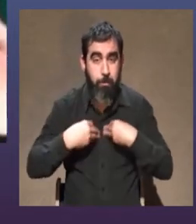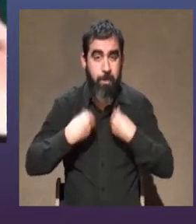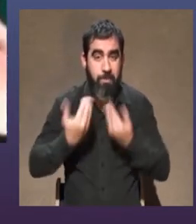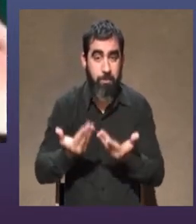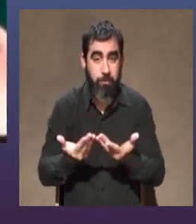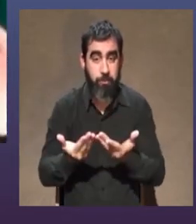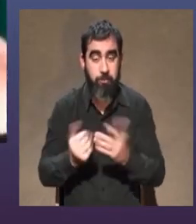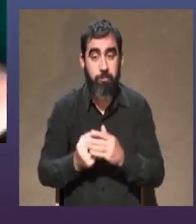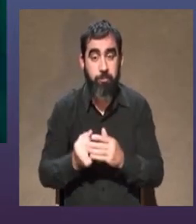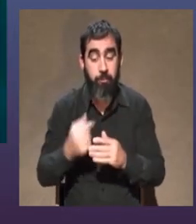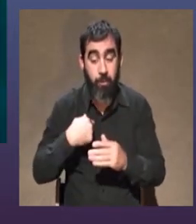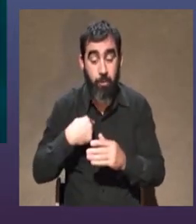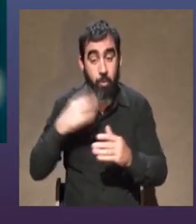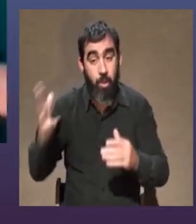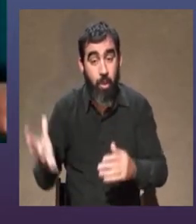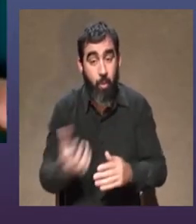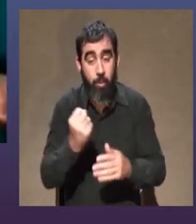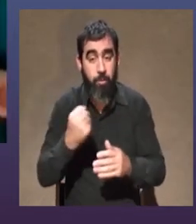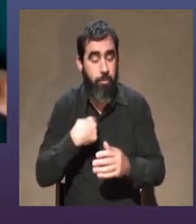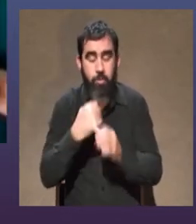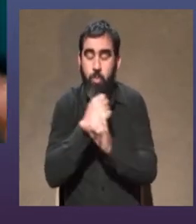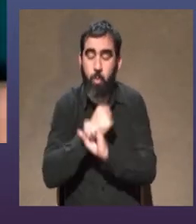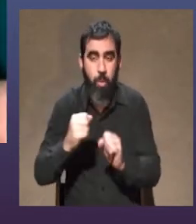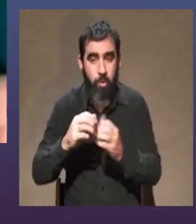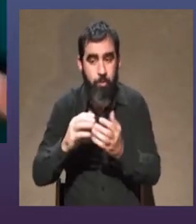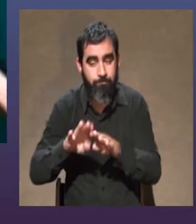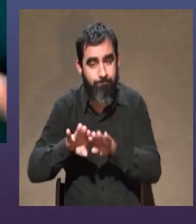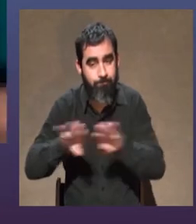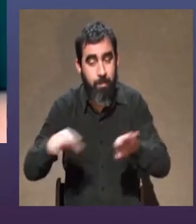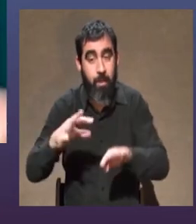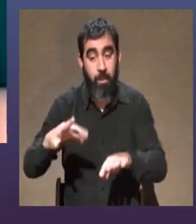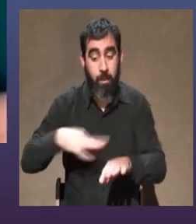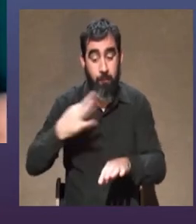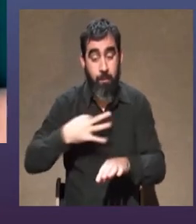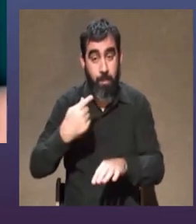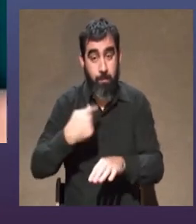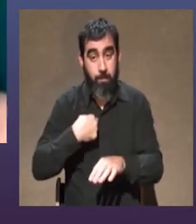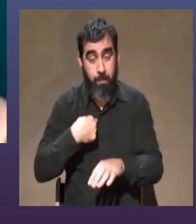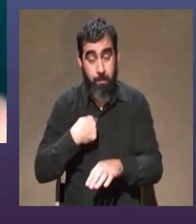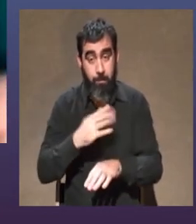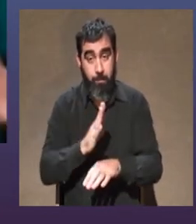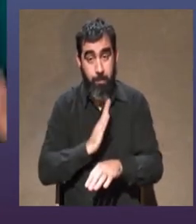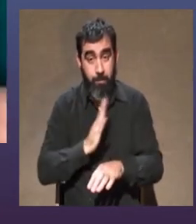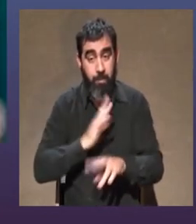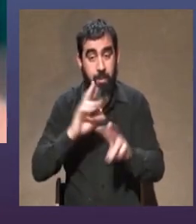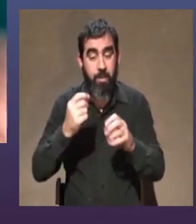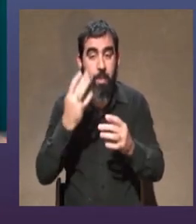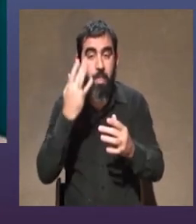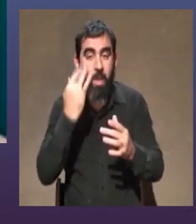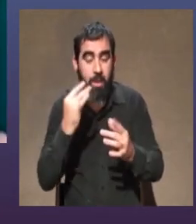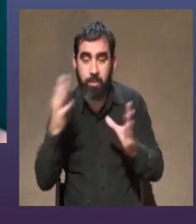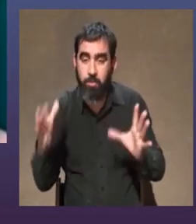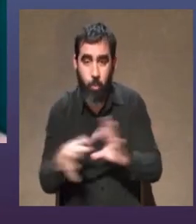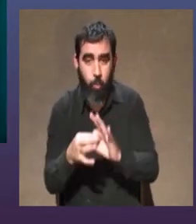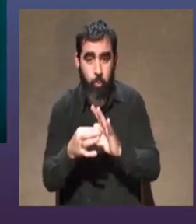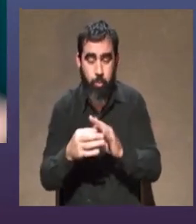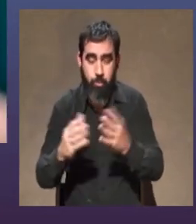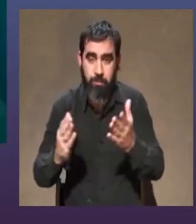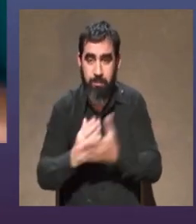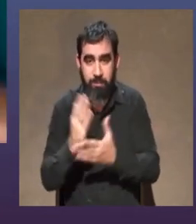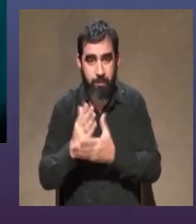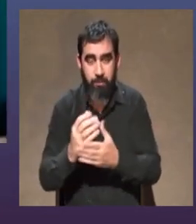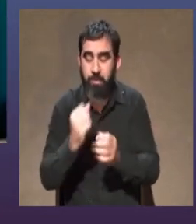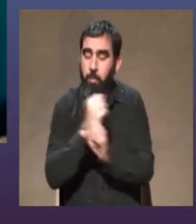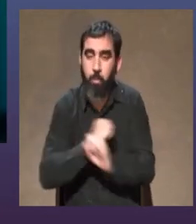lo que encontré es que no puedo separar la vida de las artes, en general. Que me es